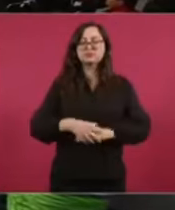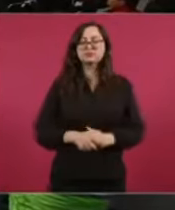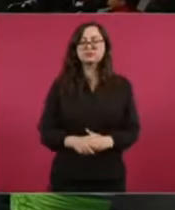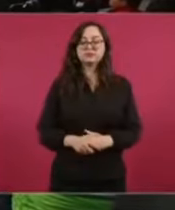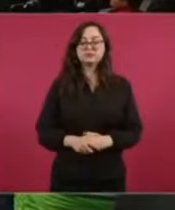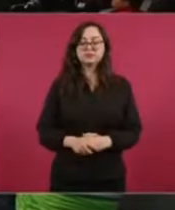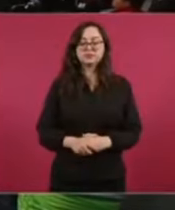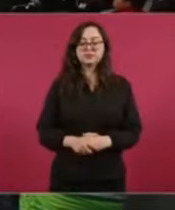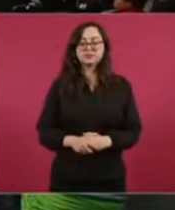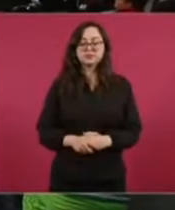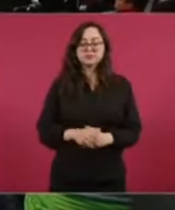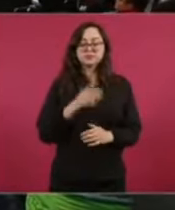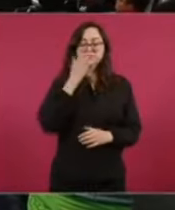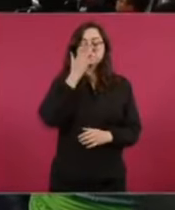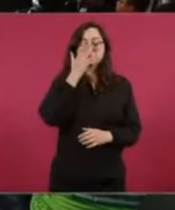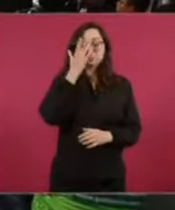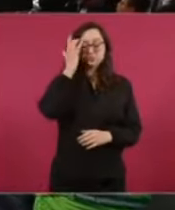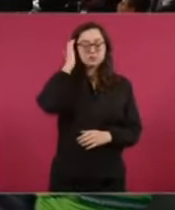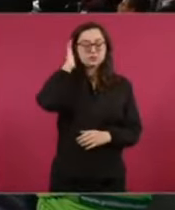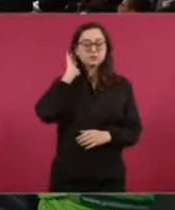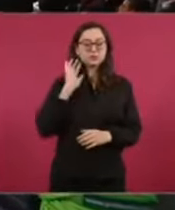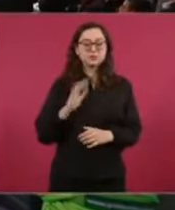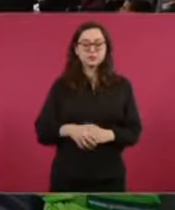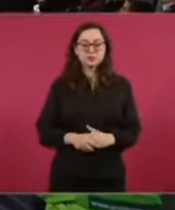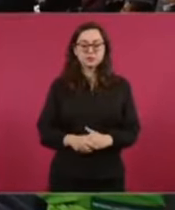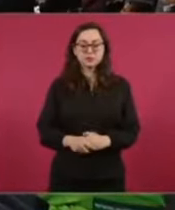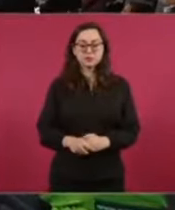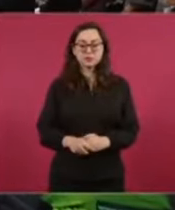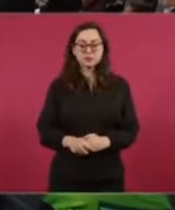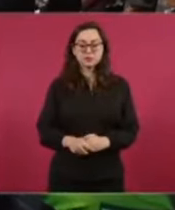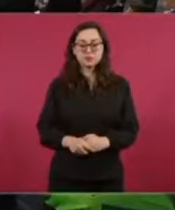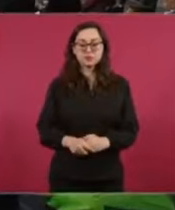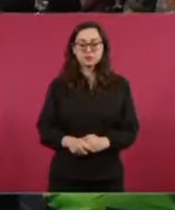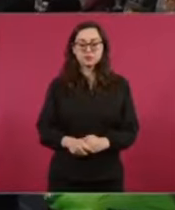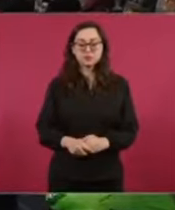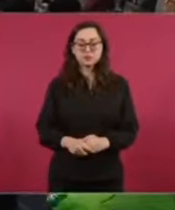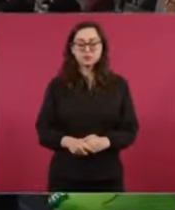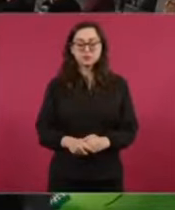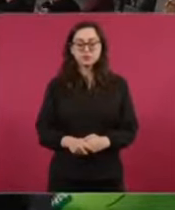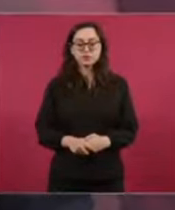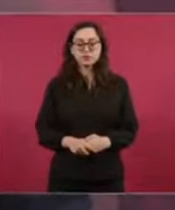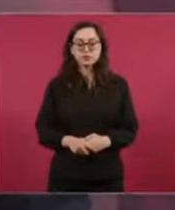Yo creo más en salir...